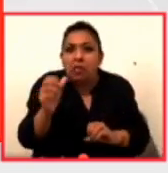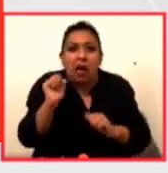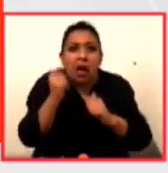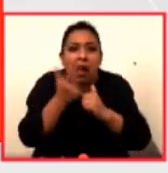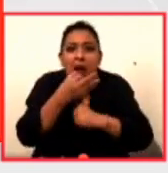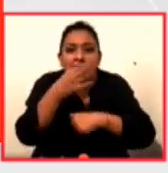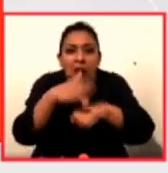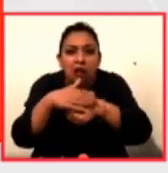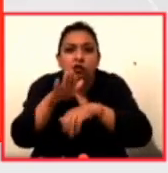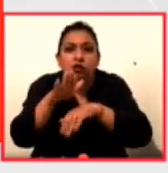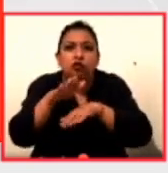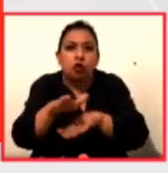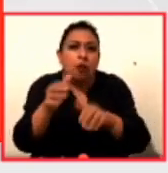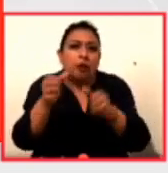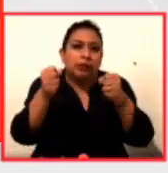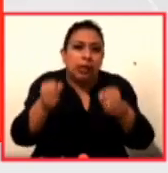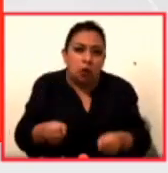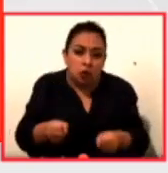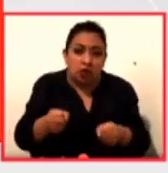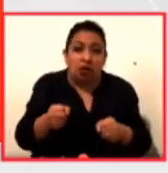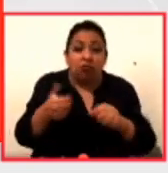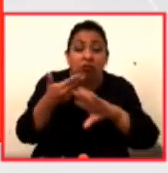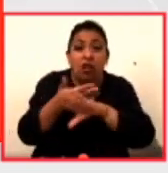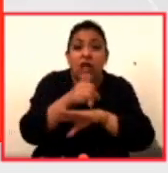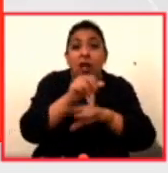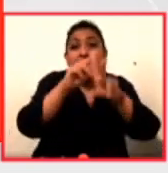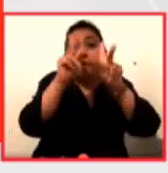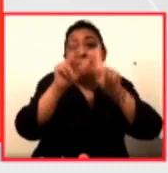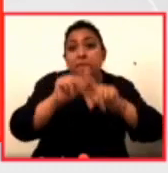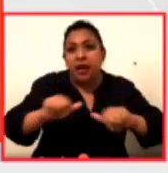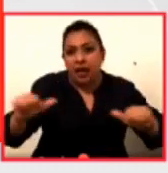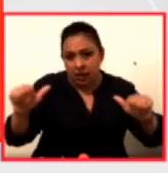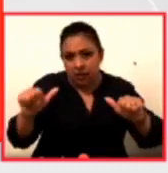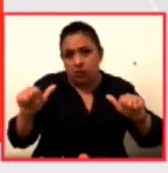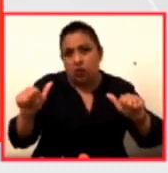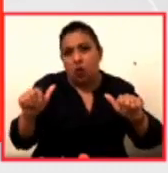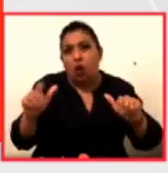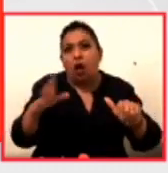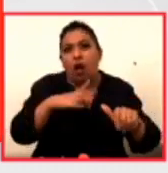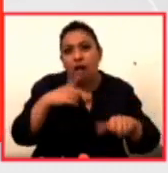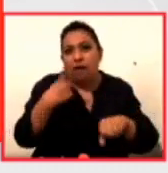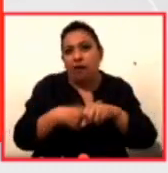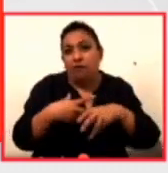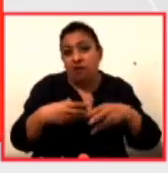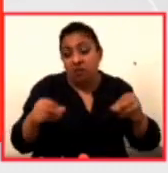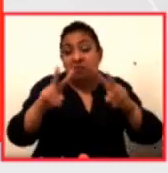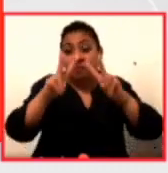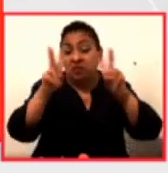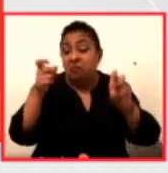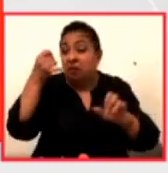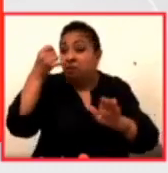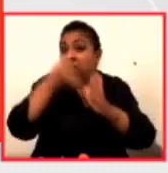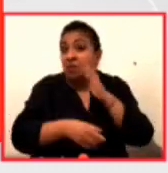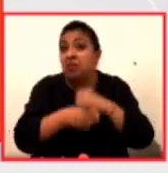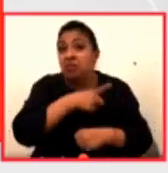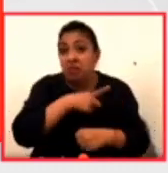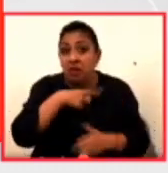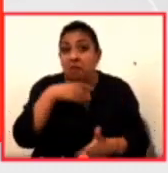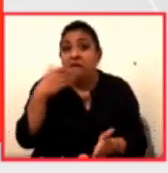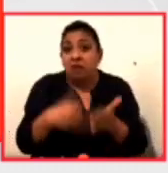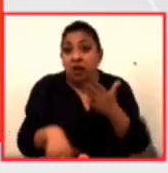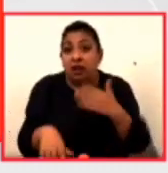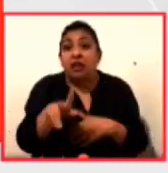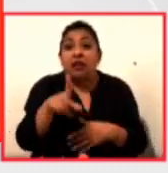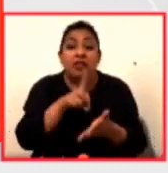sobre la seguridad y la amenaza a la paz con este tipo de pandemias todo un tema para estudiar no olvidemos que el derecho